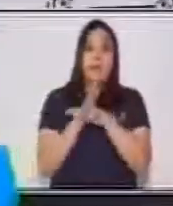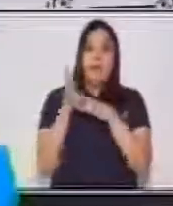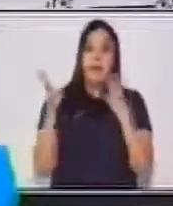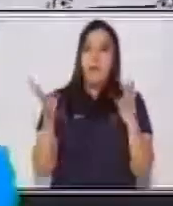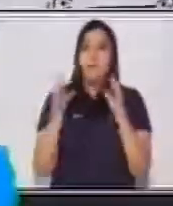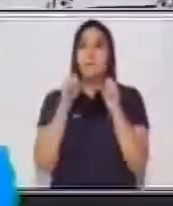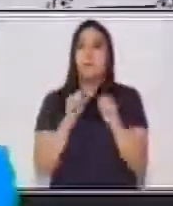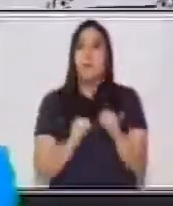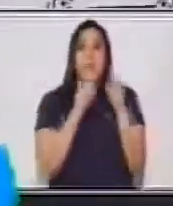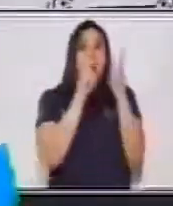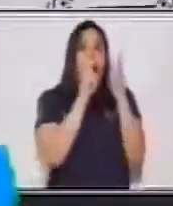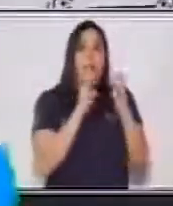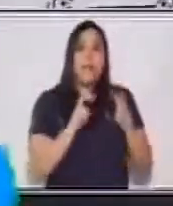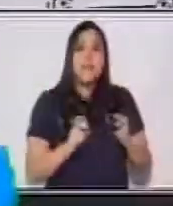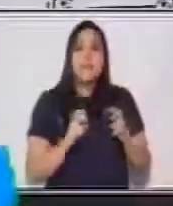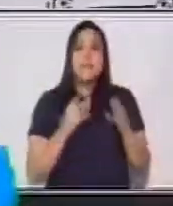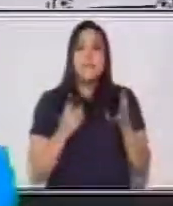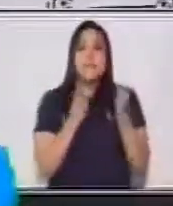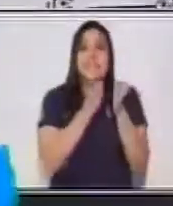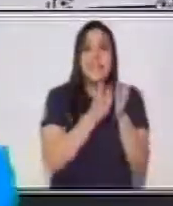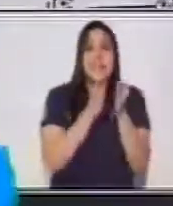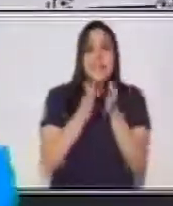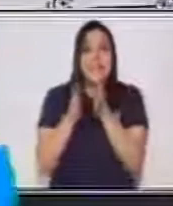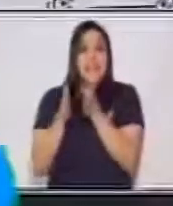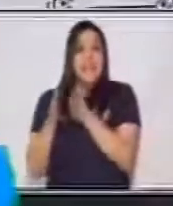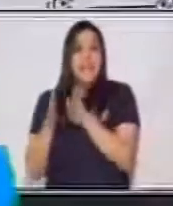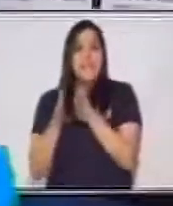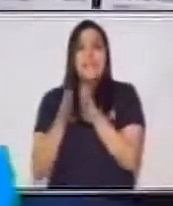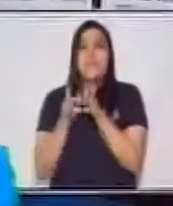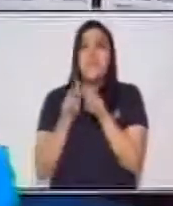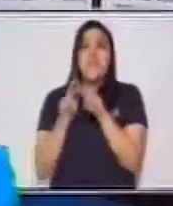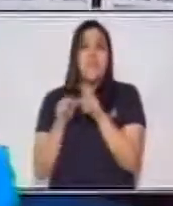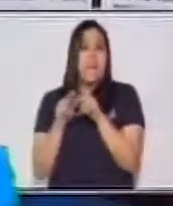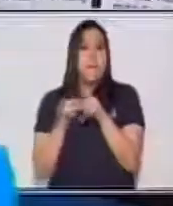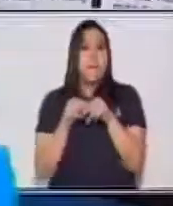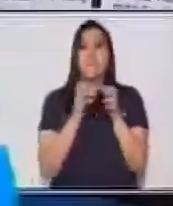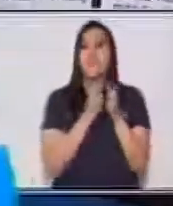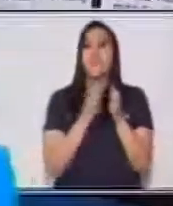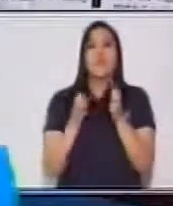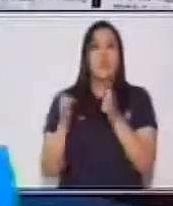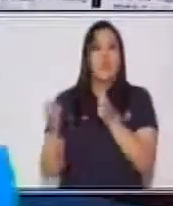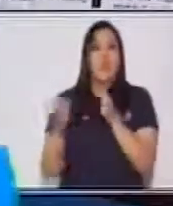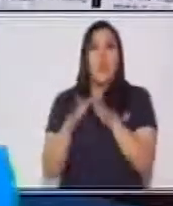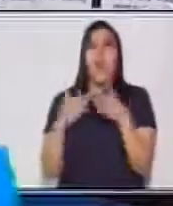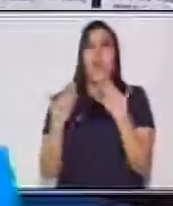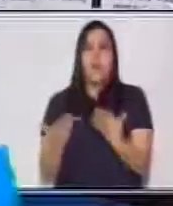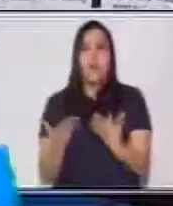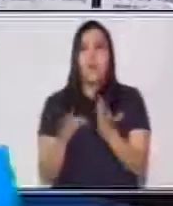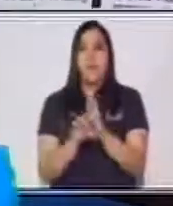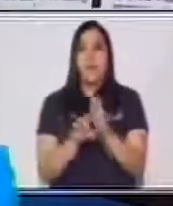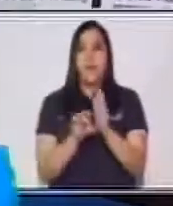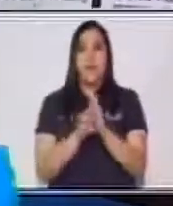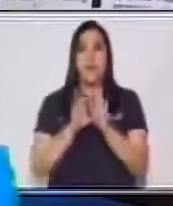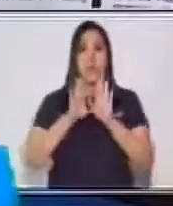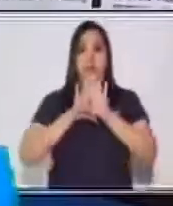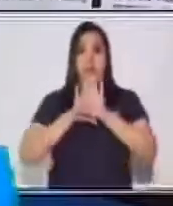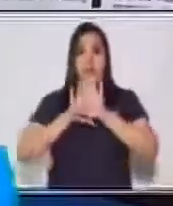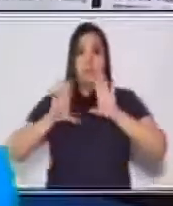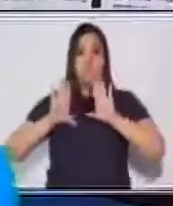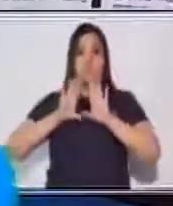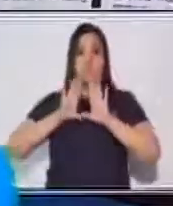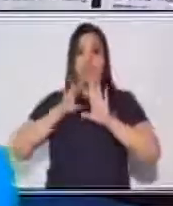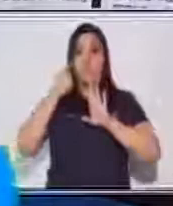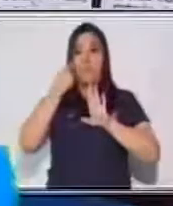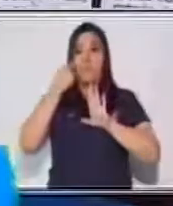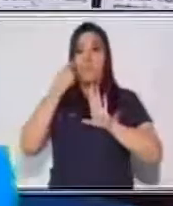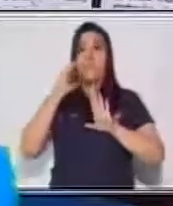analizar que se divide de acuerdo a su estructura, lo que ya te explicaba, ¿sí? Las caras visibles son las que al momento de